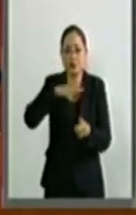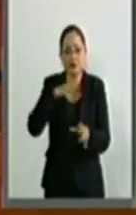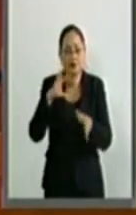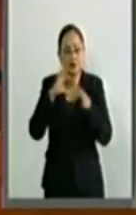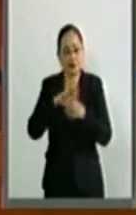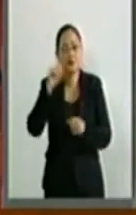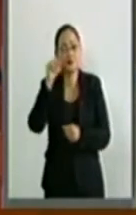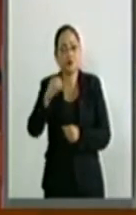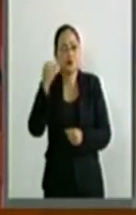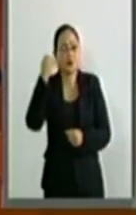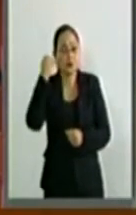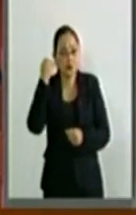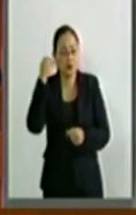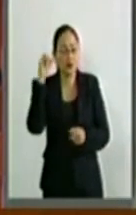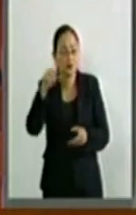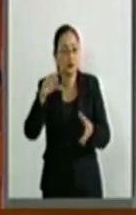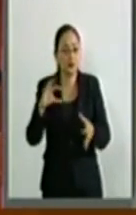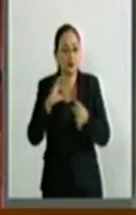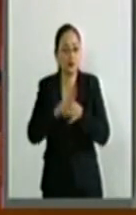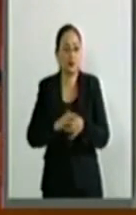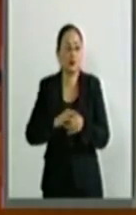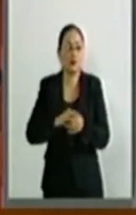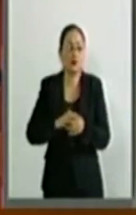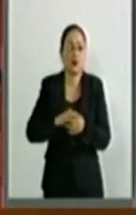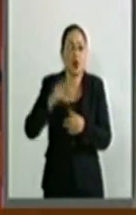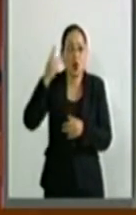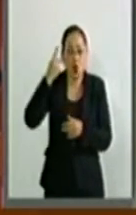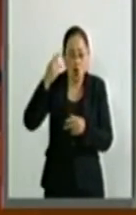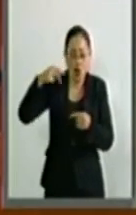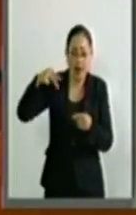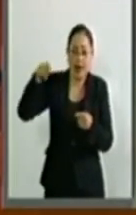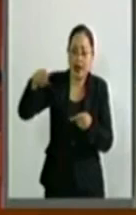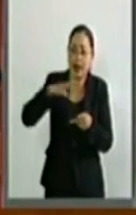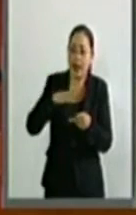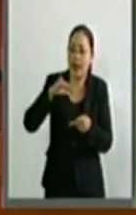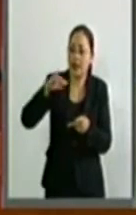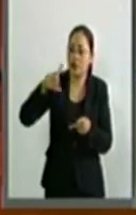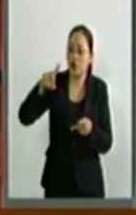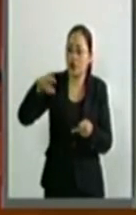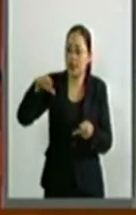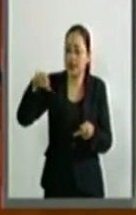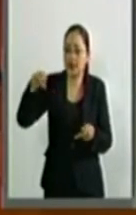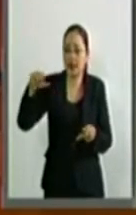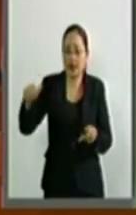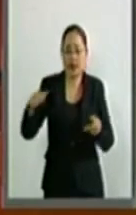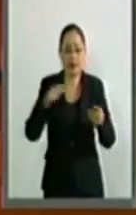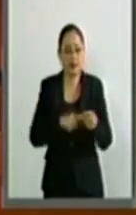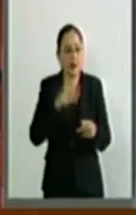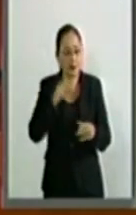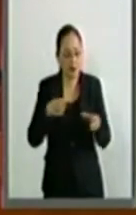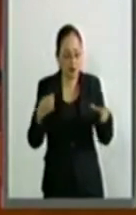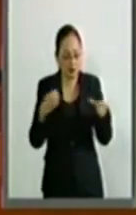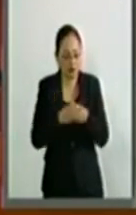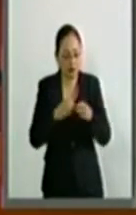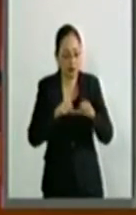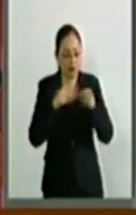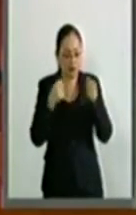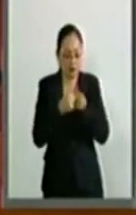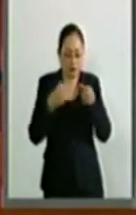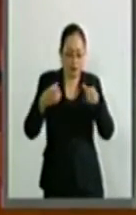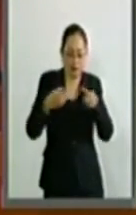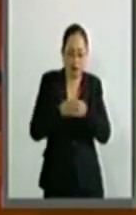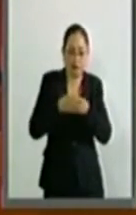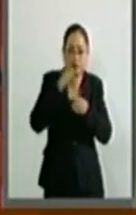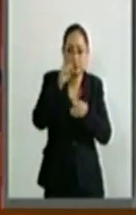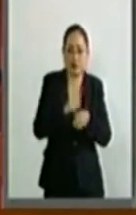Japón, la República de Corea e Indonesia así como el resto de los integrantes de la Asociación de Naciones del